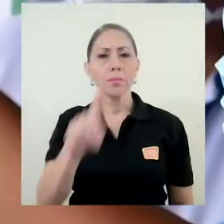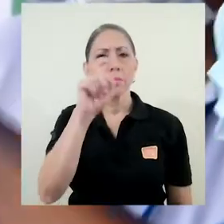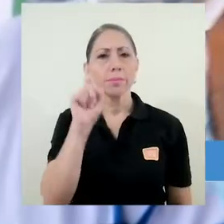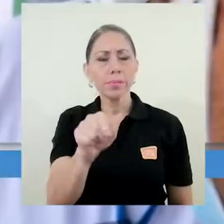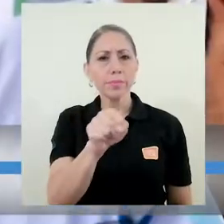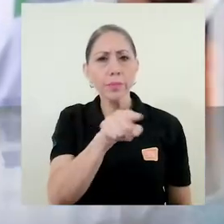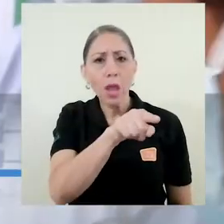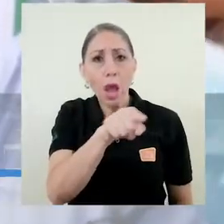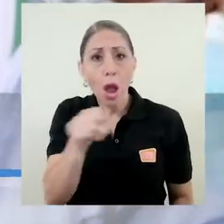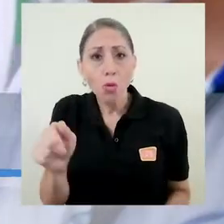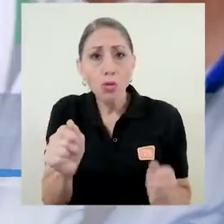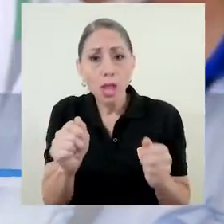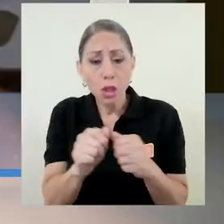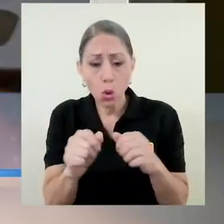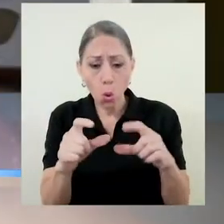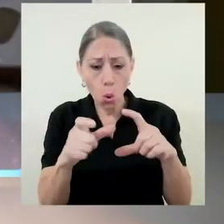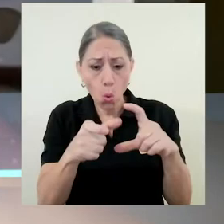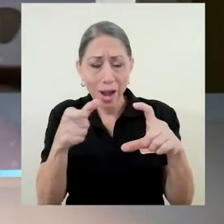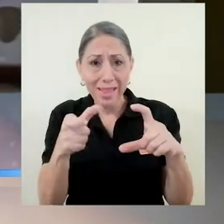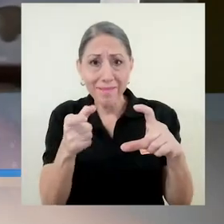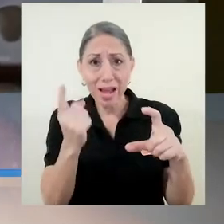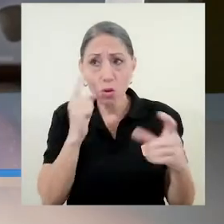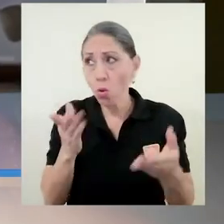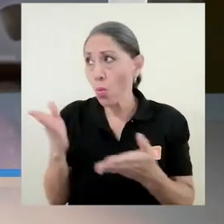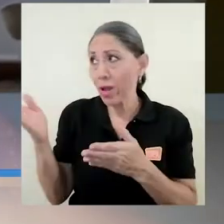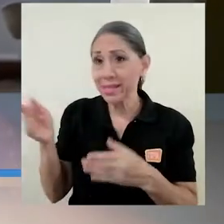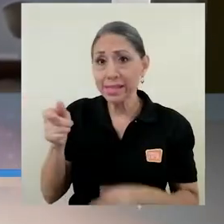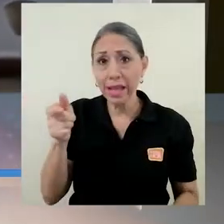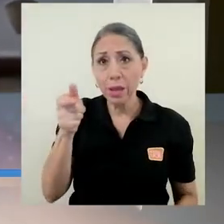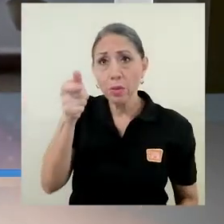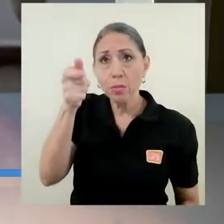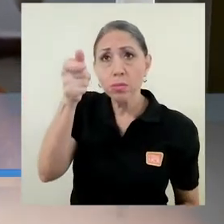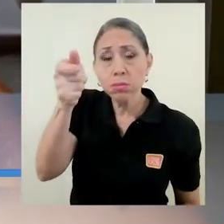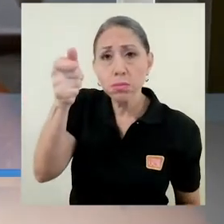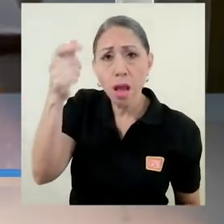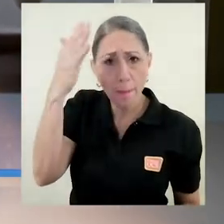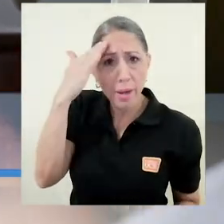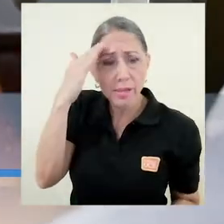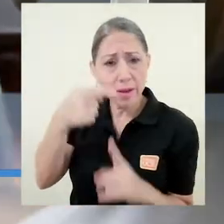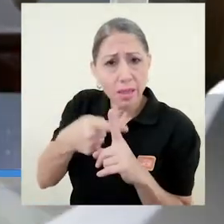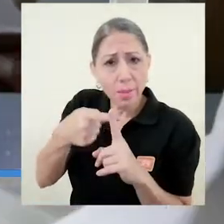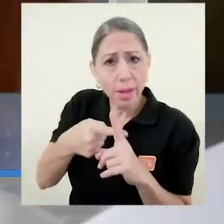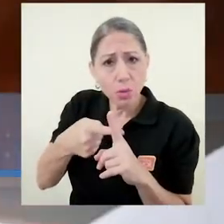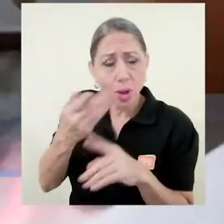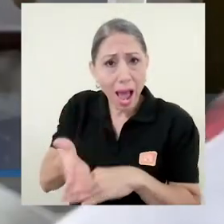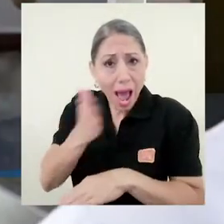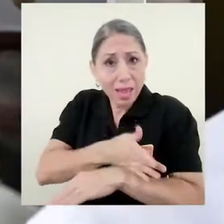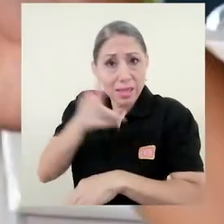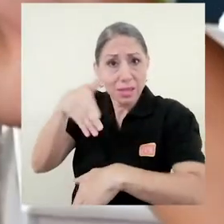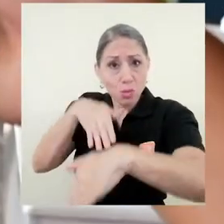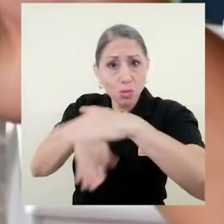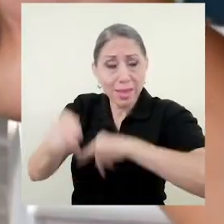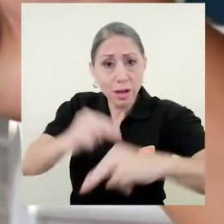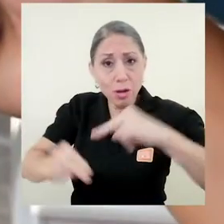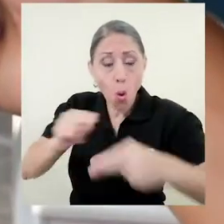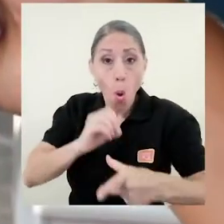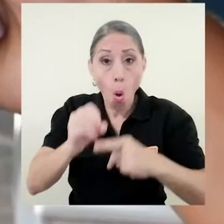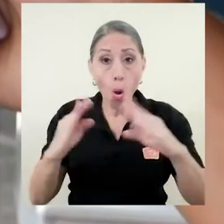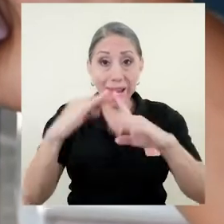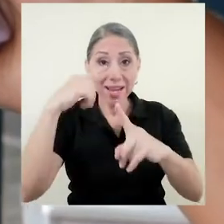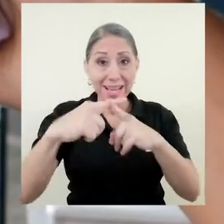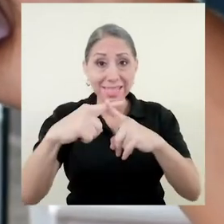¿Le han medido la temperatura con un artefacto como este antes de ingresar a un local comercial o a una iglesia?